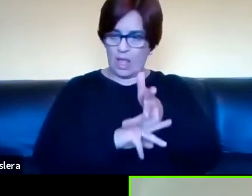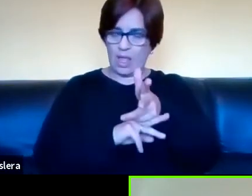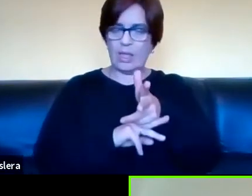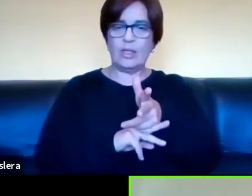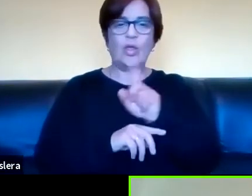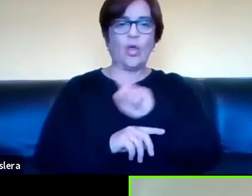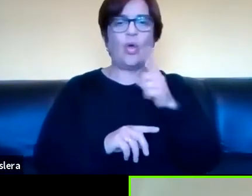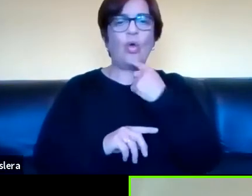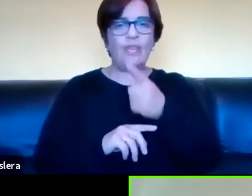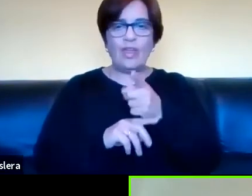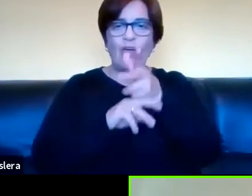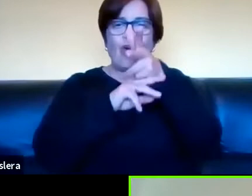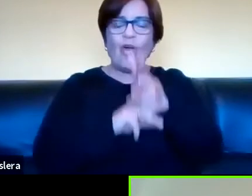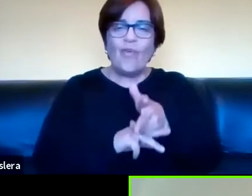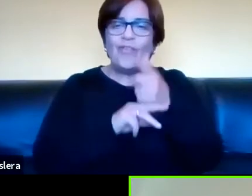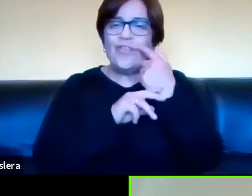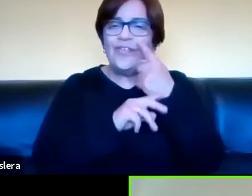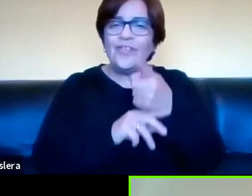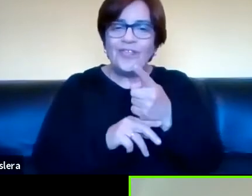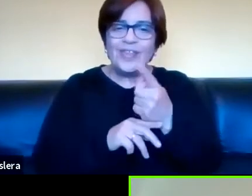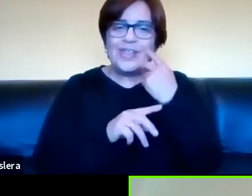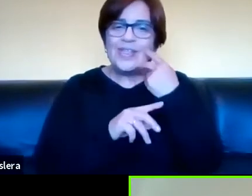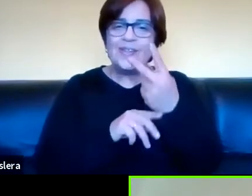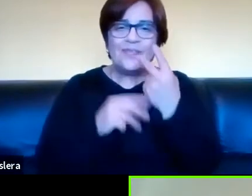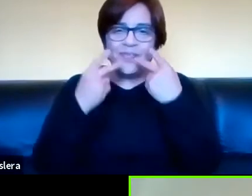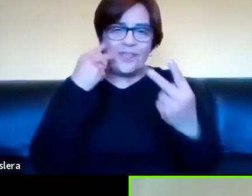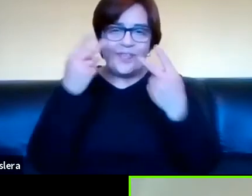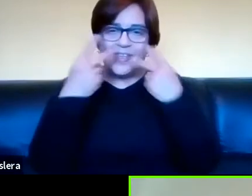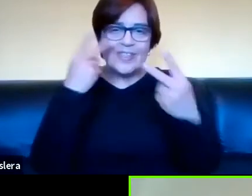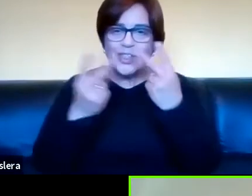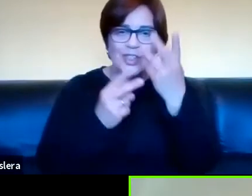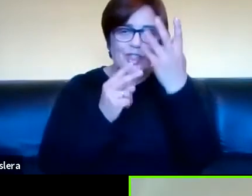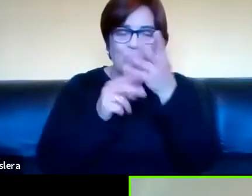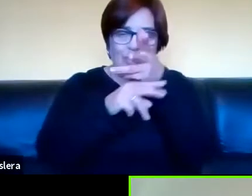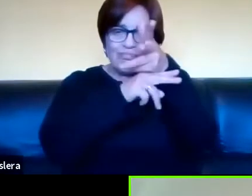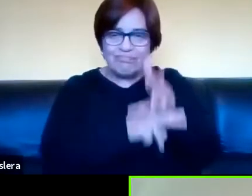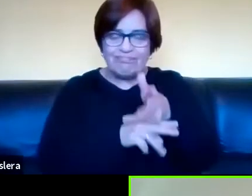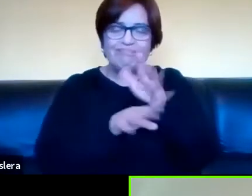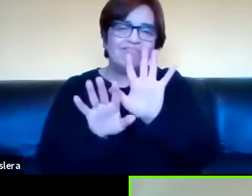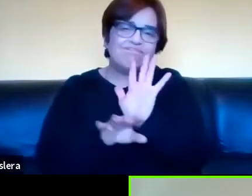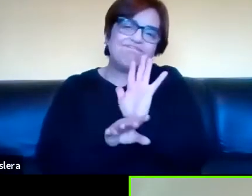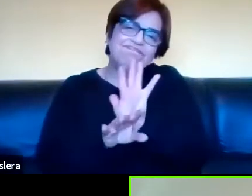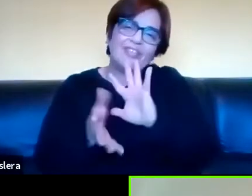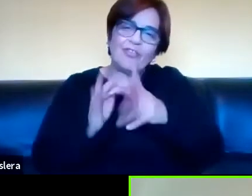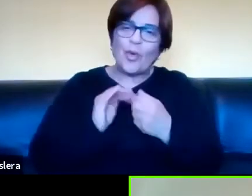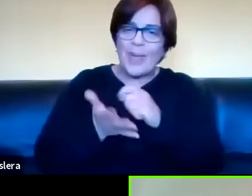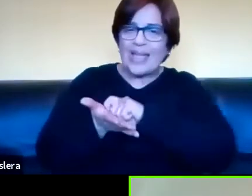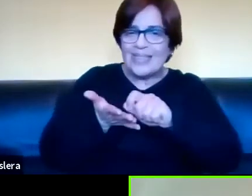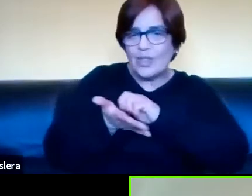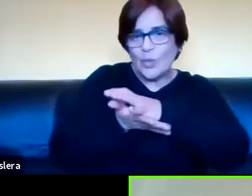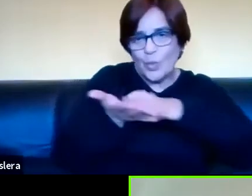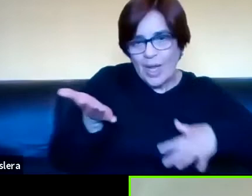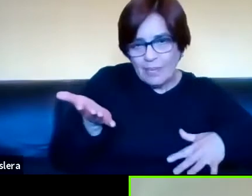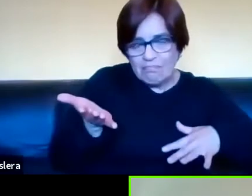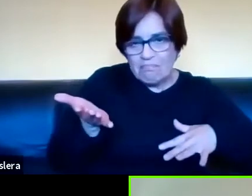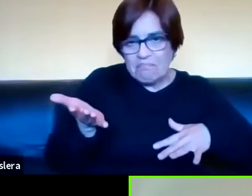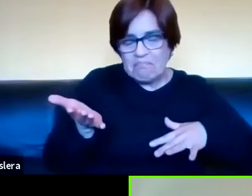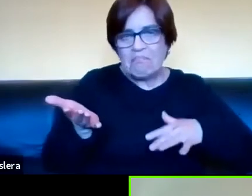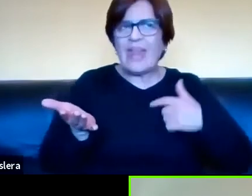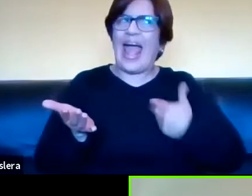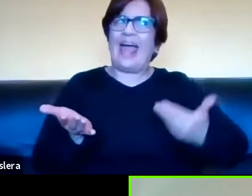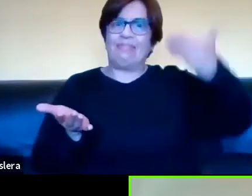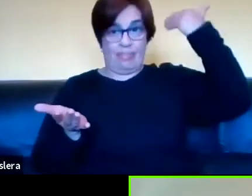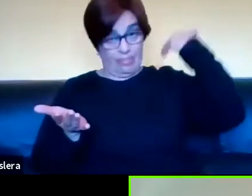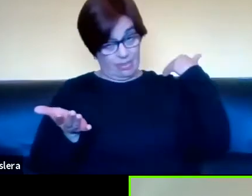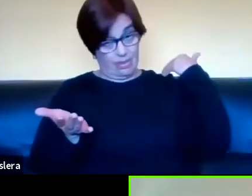visograbada, la lengua de señas visograbada es escritura, es la escritura de la lengua de señas. Y, bueno,